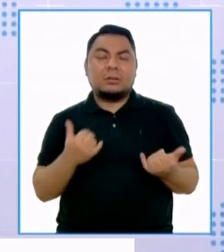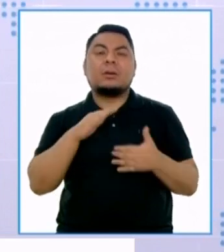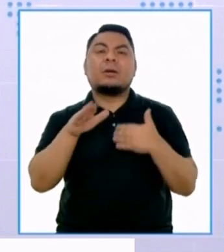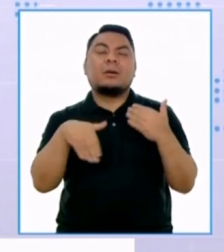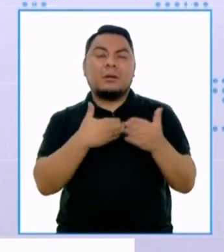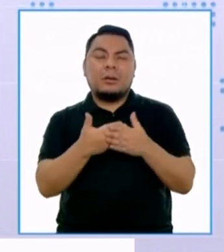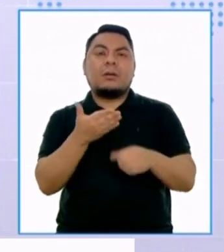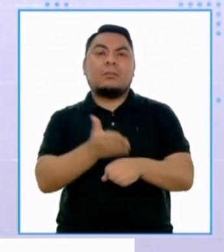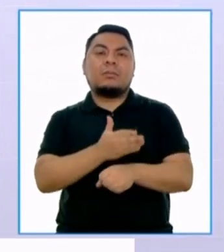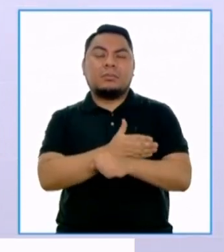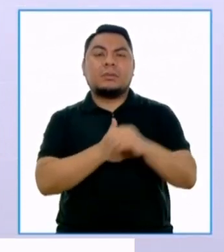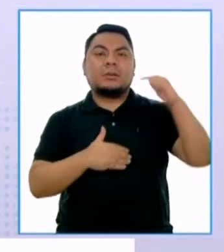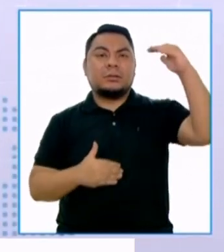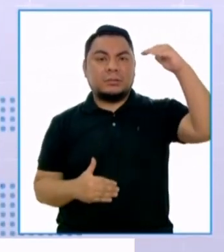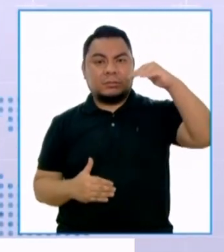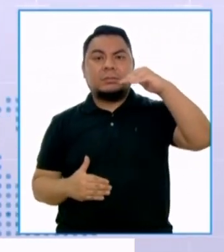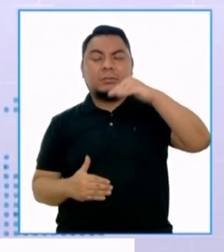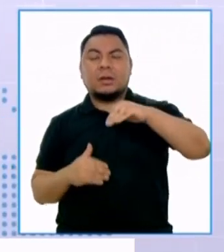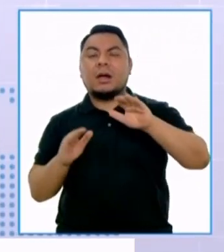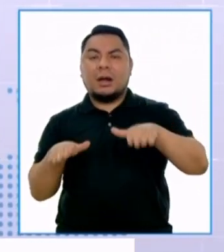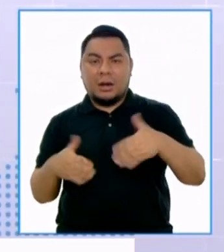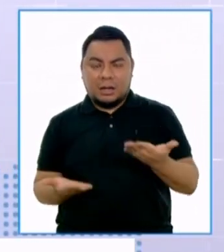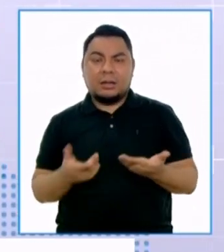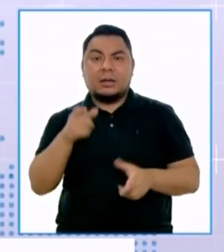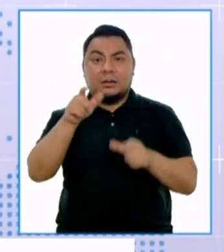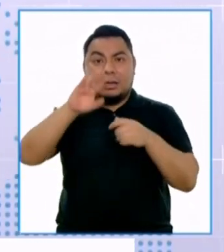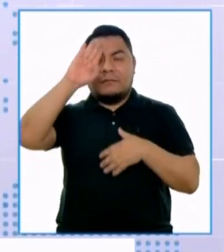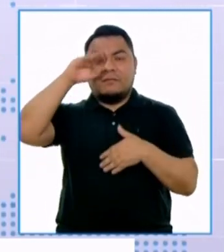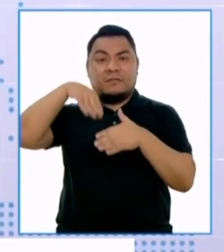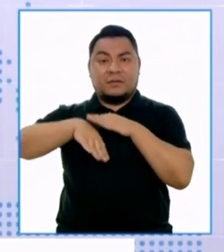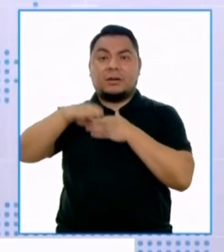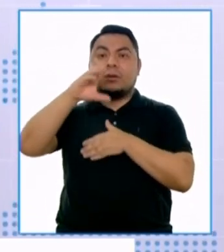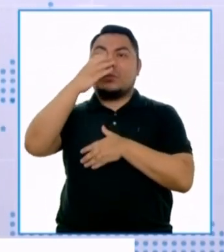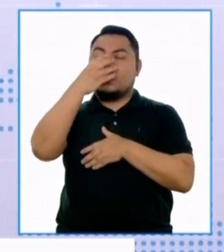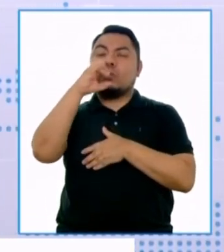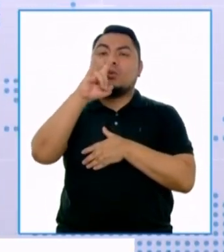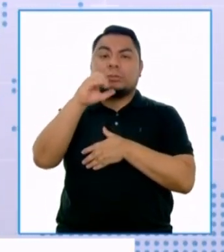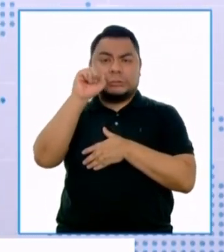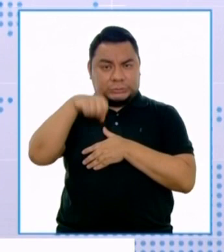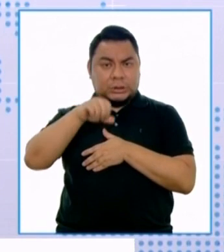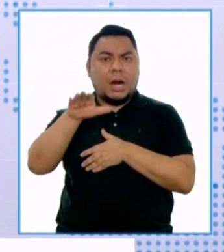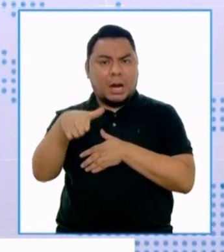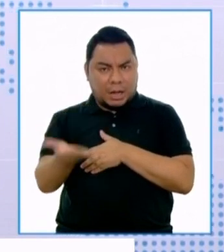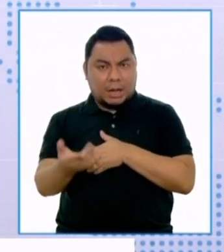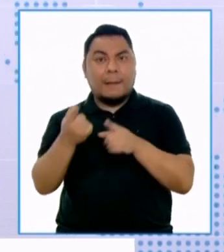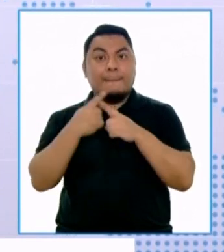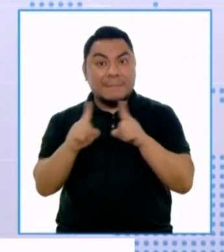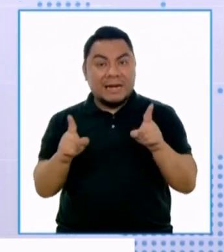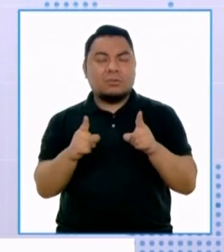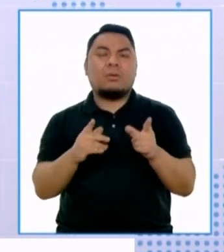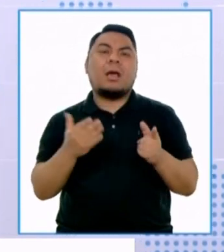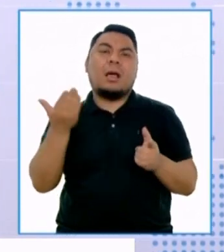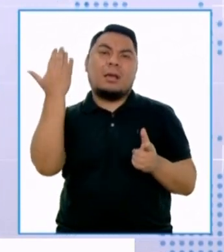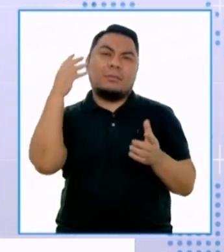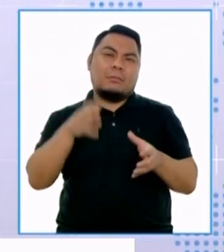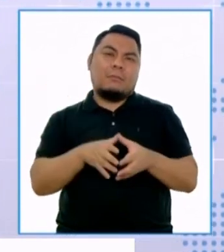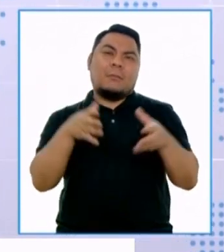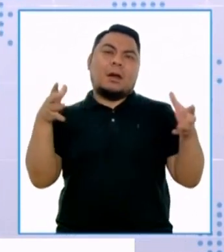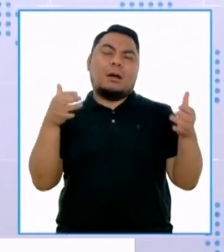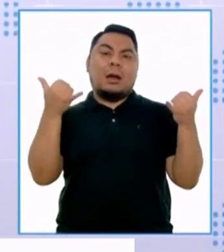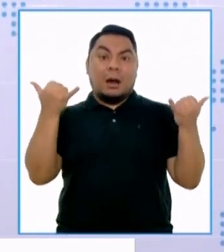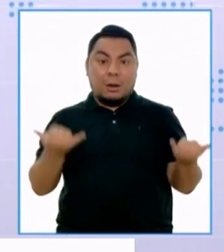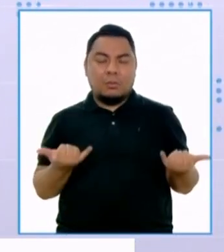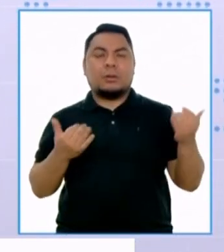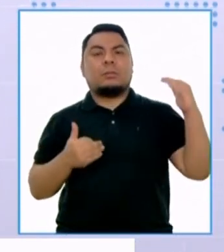relativa calma. Siguen habiendo personas hospitalizadas, afectadas por COVID, pero las cifras que teníamos antes